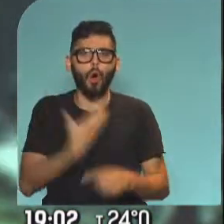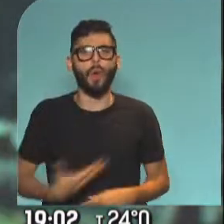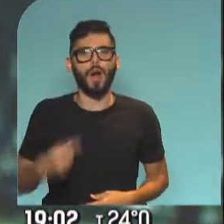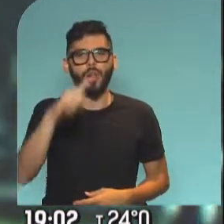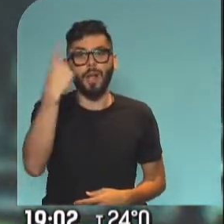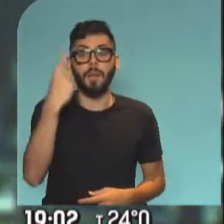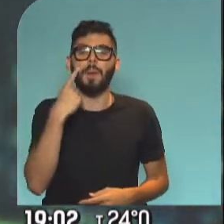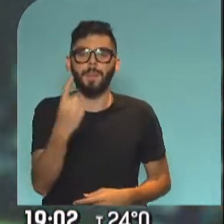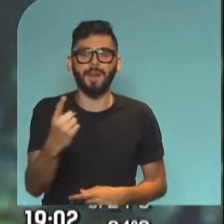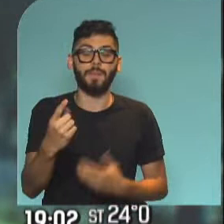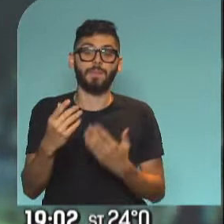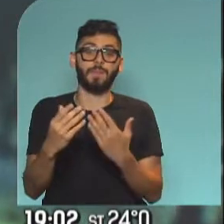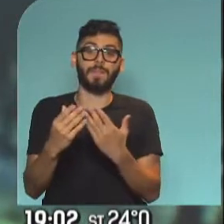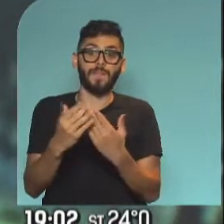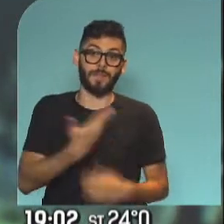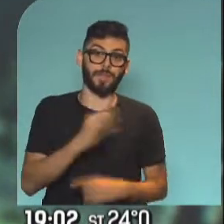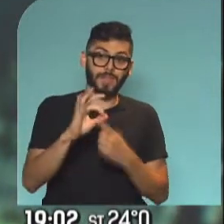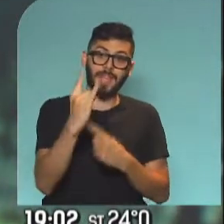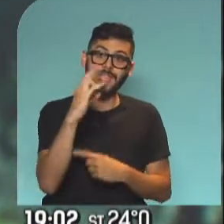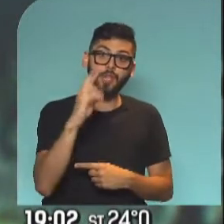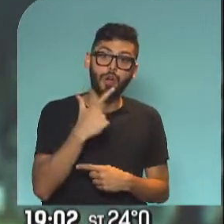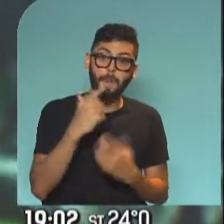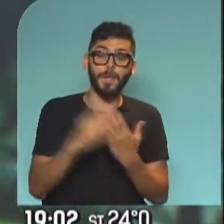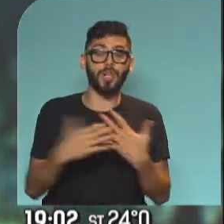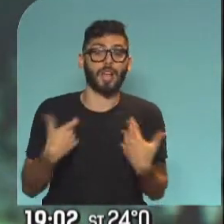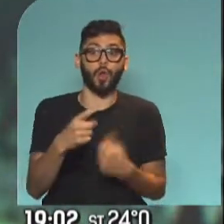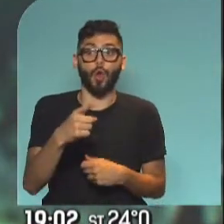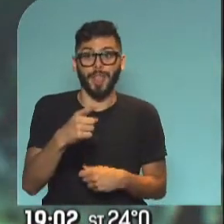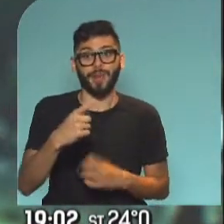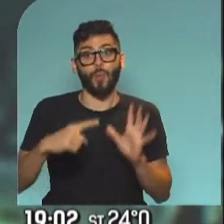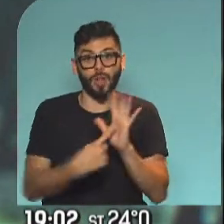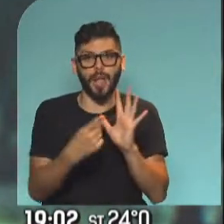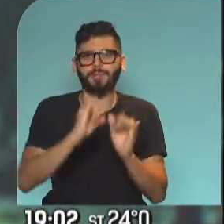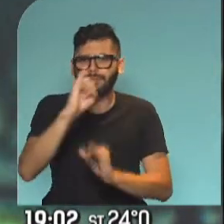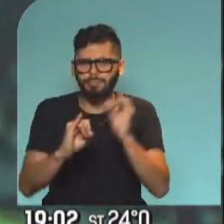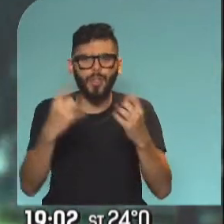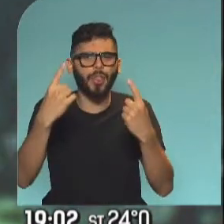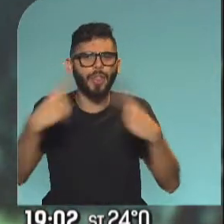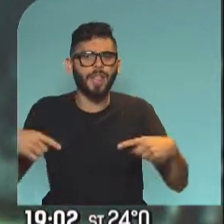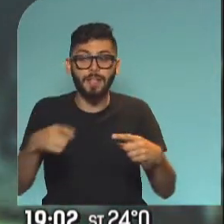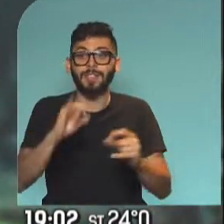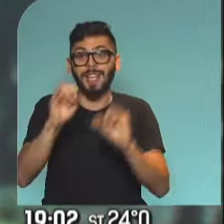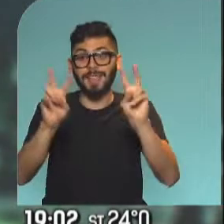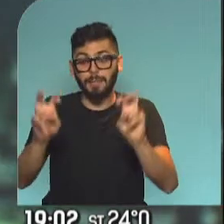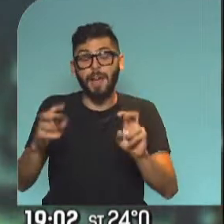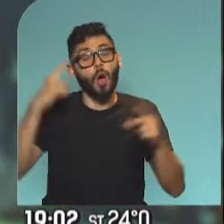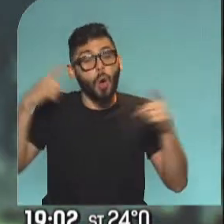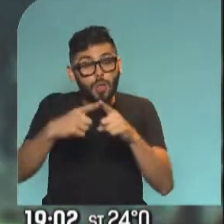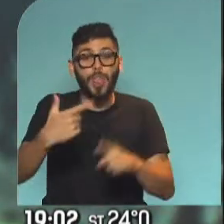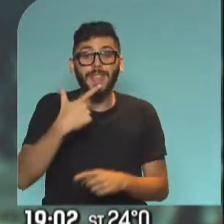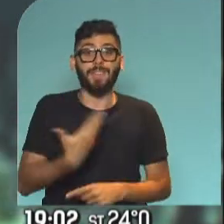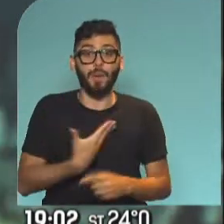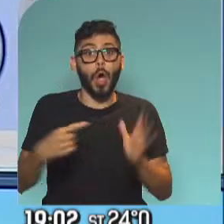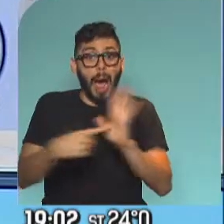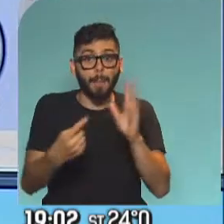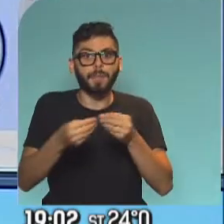Pero vamos a escuchar a Fernanquilóz. El Ministro de Salud de la Ciudad de Buenos Aires se empezó a referir al respecto. La idea en la Ciudad de Buenos Aires es que las clases comiencen el 17 de